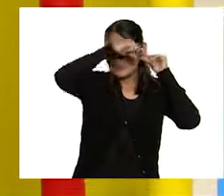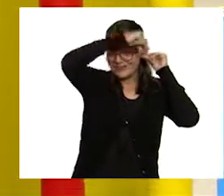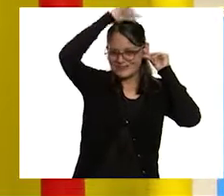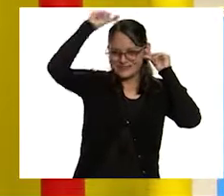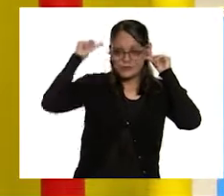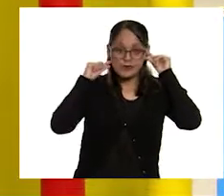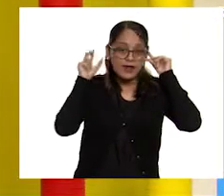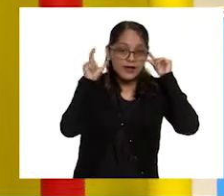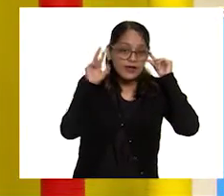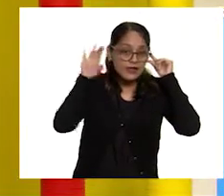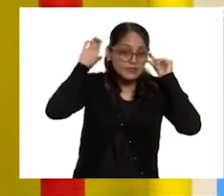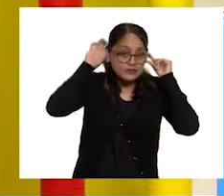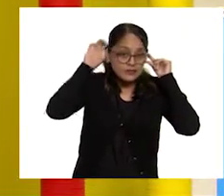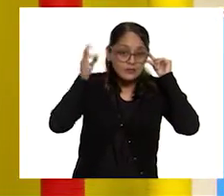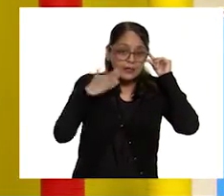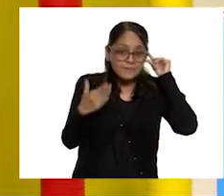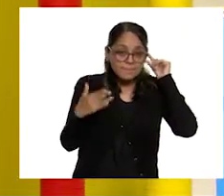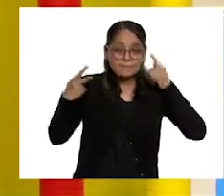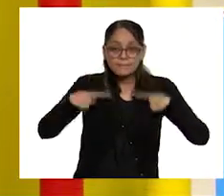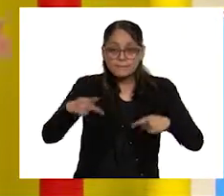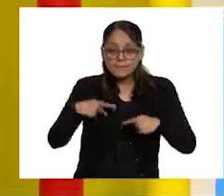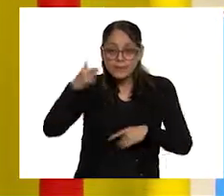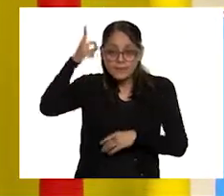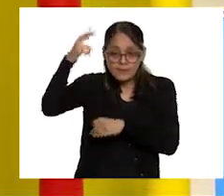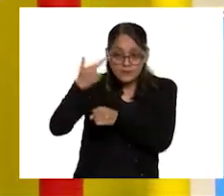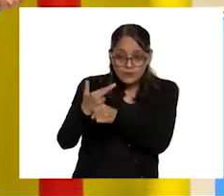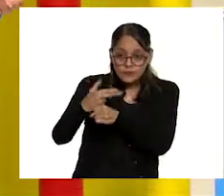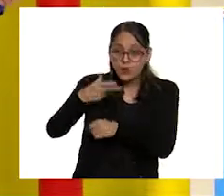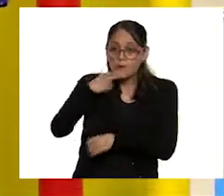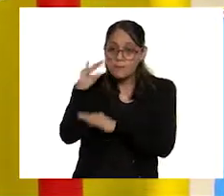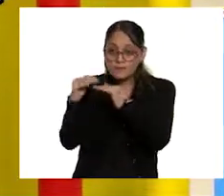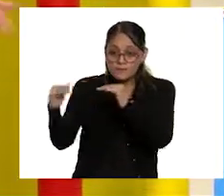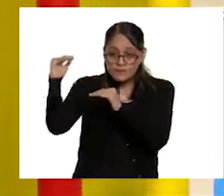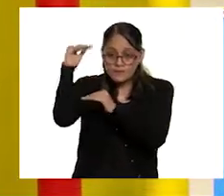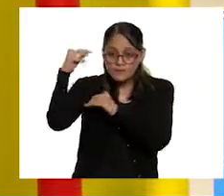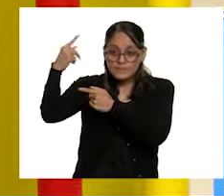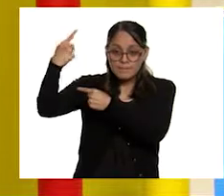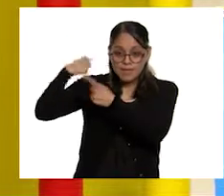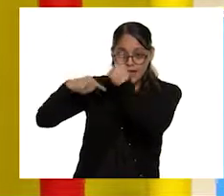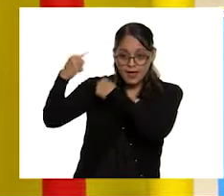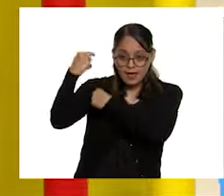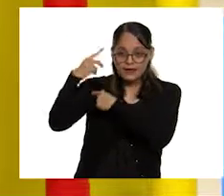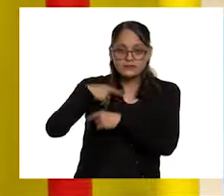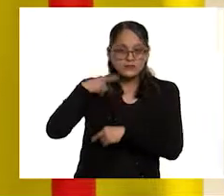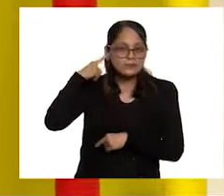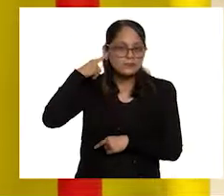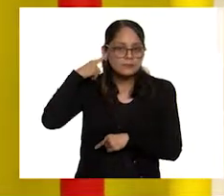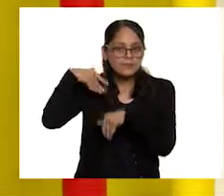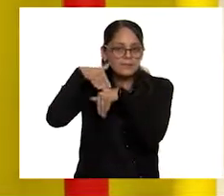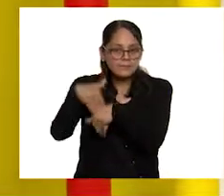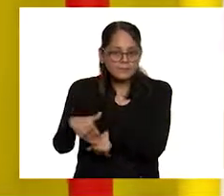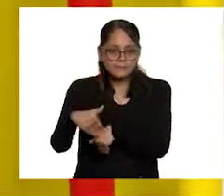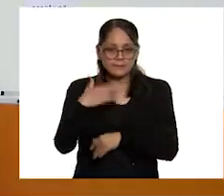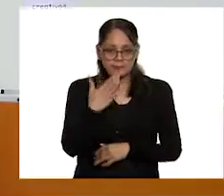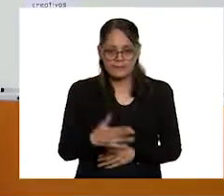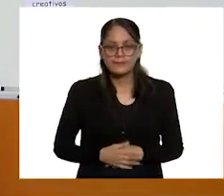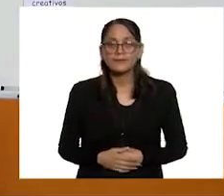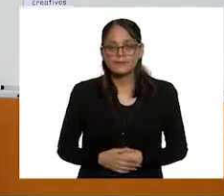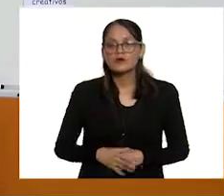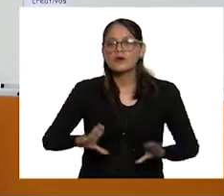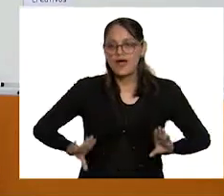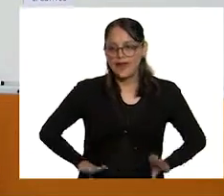escuchar muy bien lo que el productor o director o directora, productora les van diciendo. Y entonces serían. Características